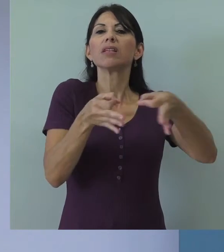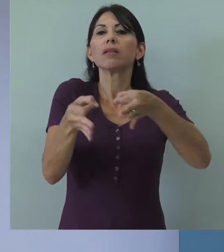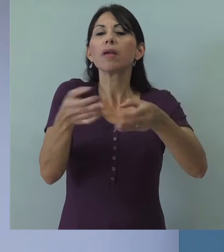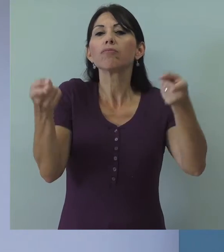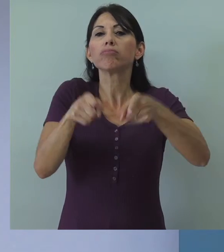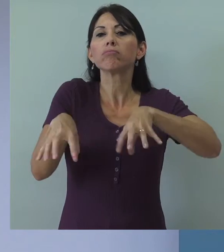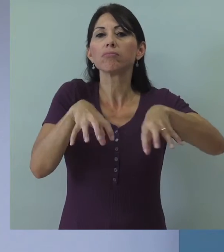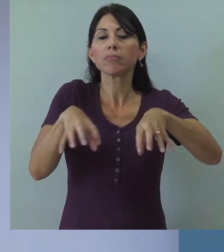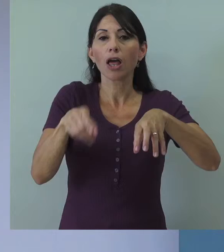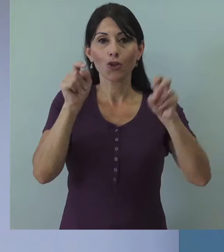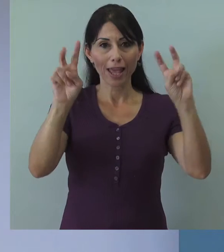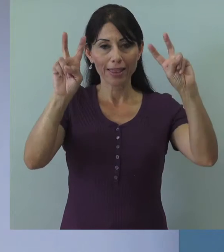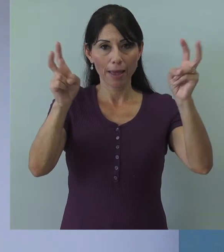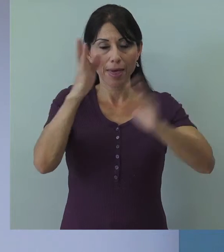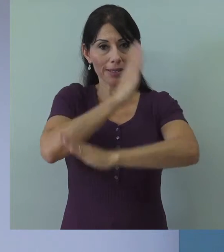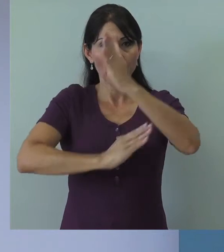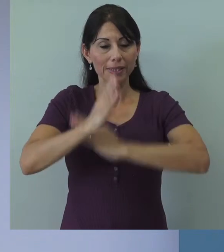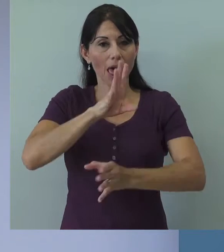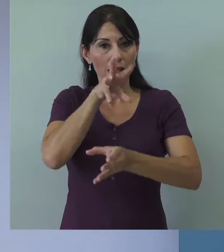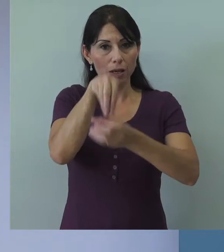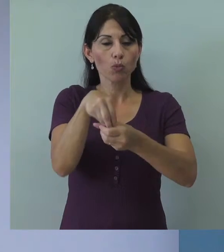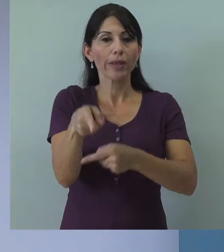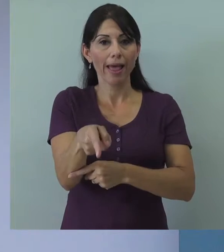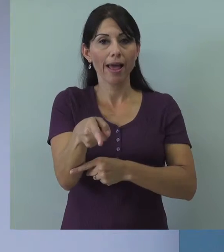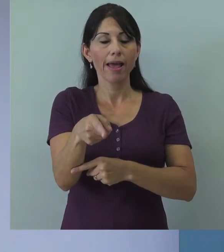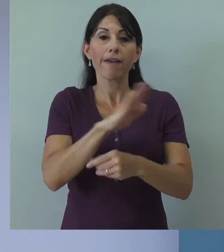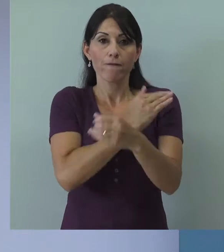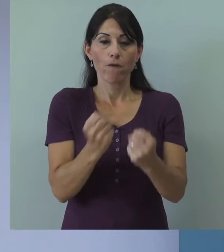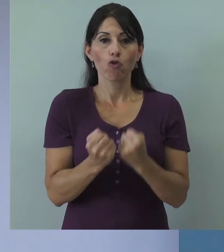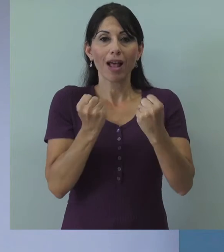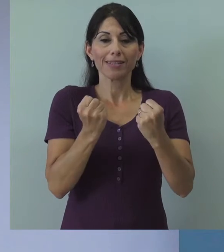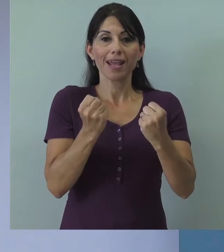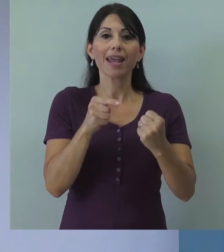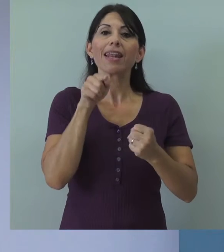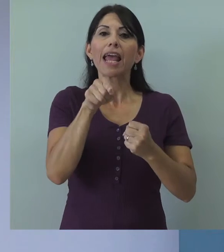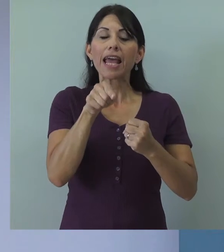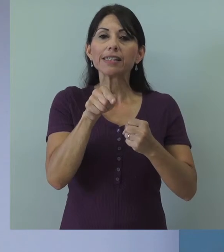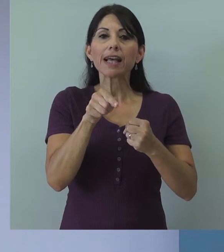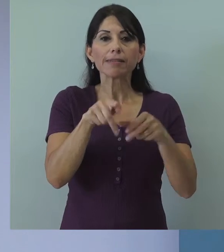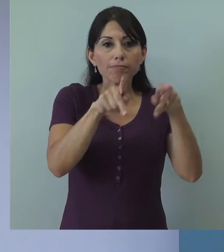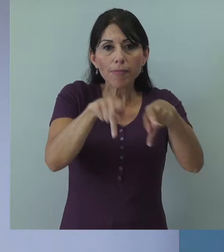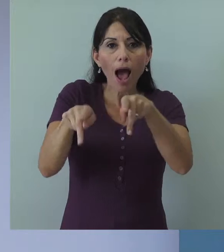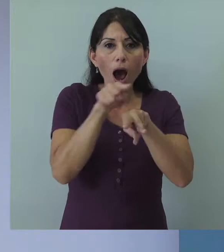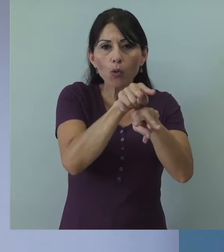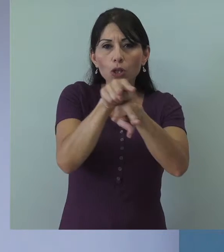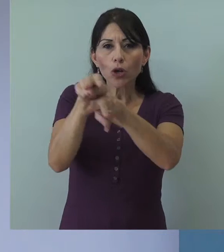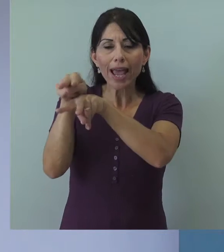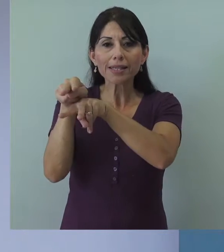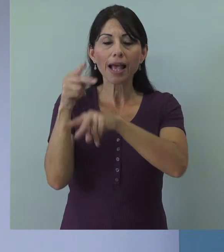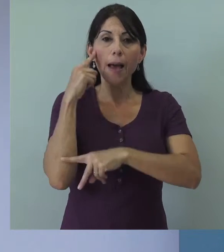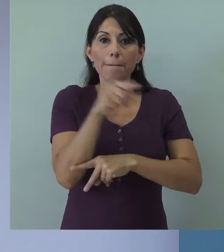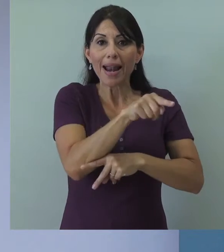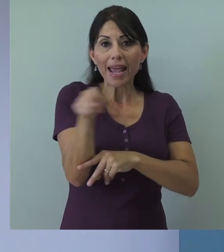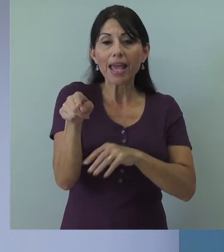incluyen el tema de discapacidad y fortalecer estas auditorías de manera